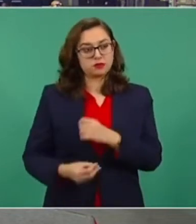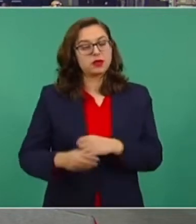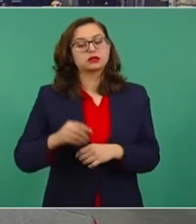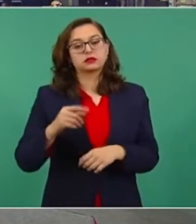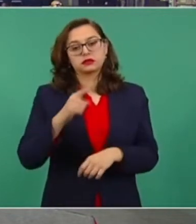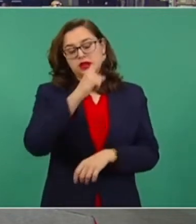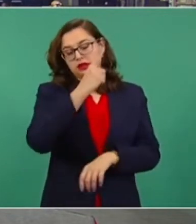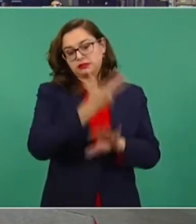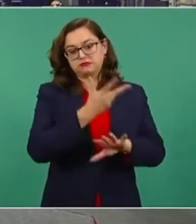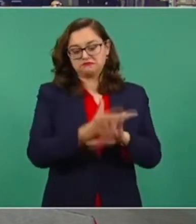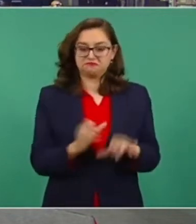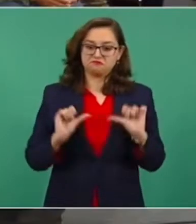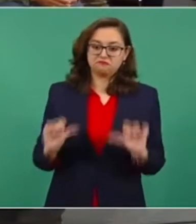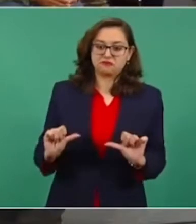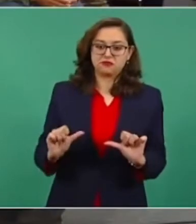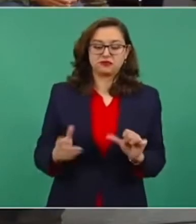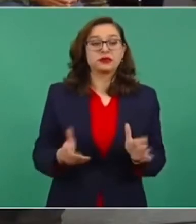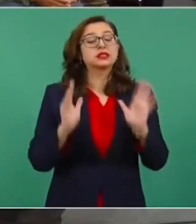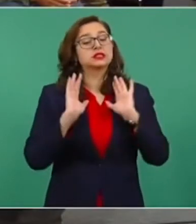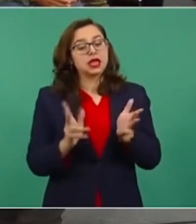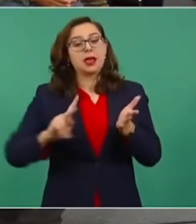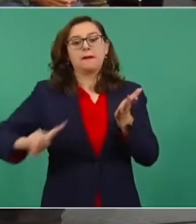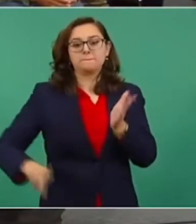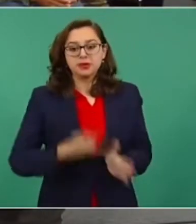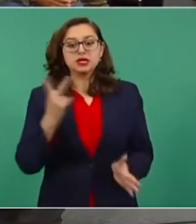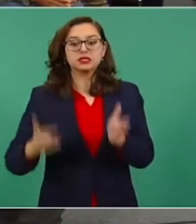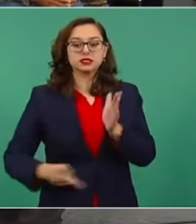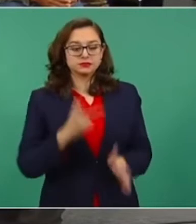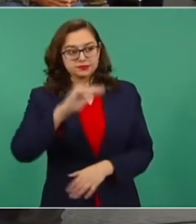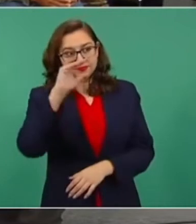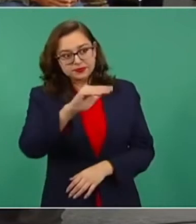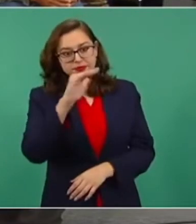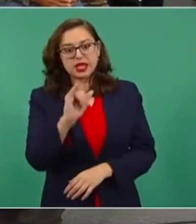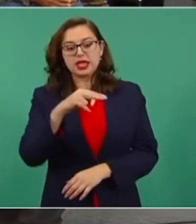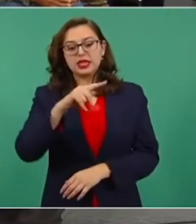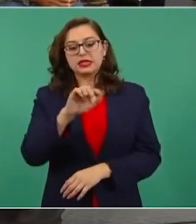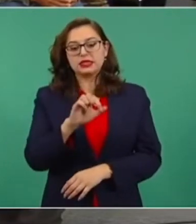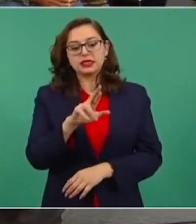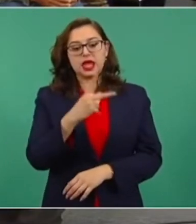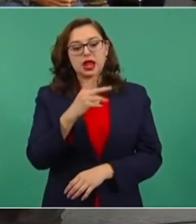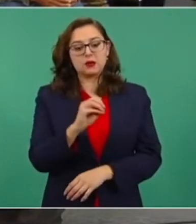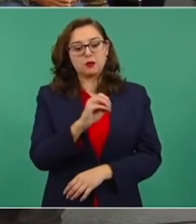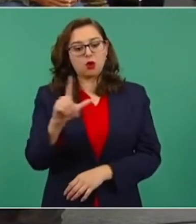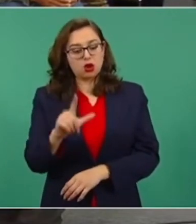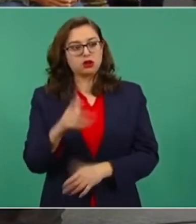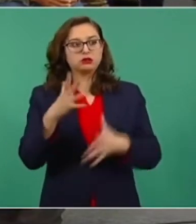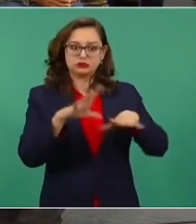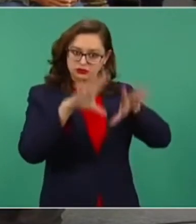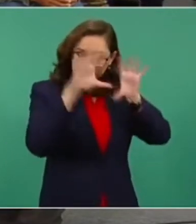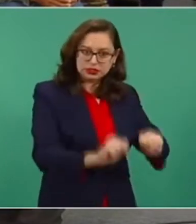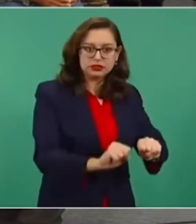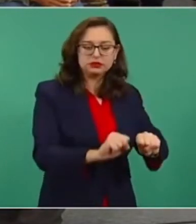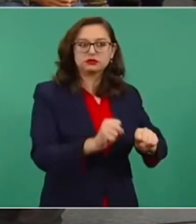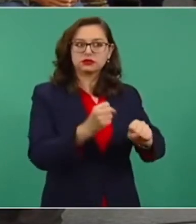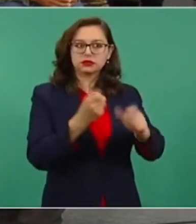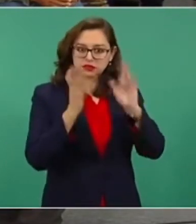para poder lograr la detención de estos sujetos. Creo que el tema del mensaje